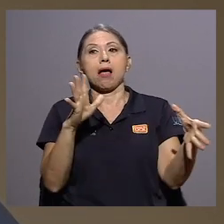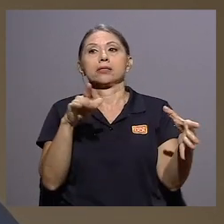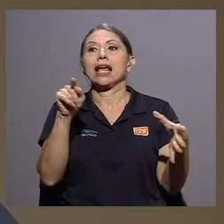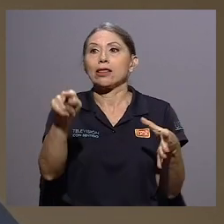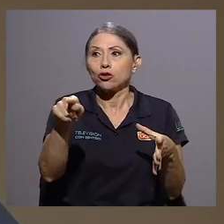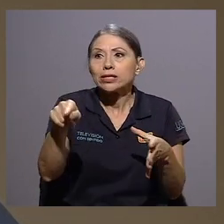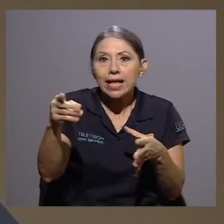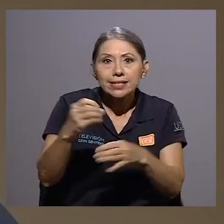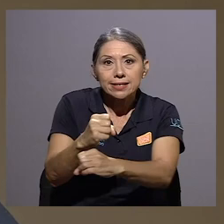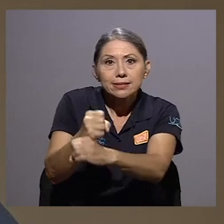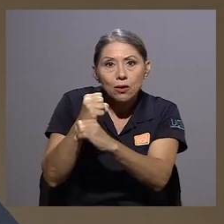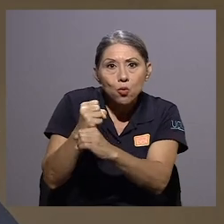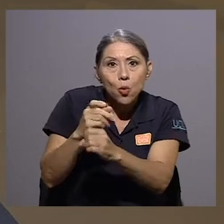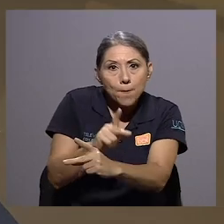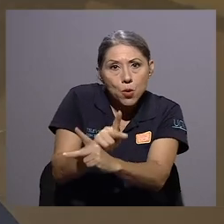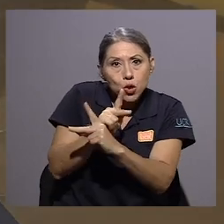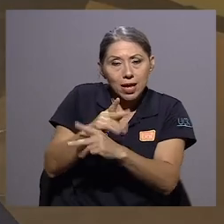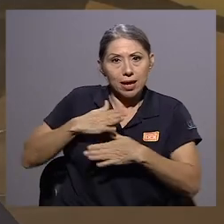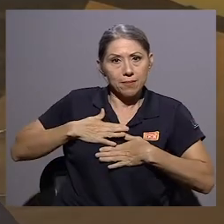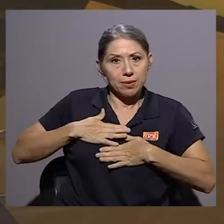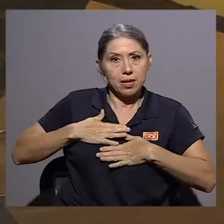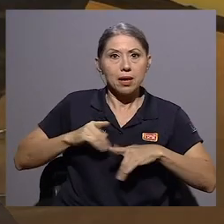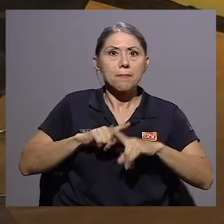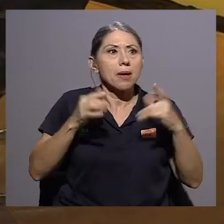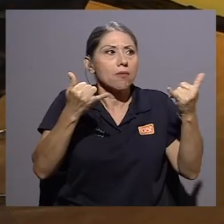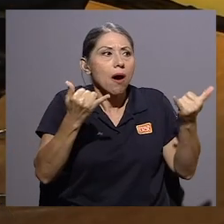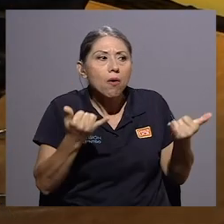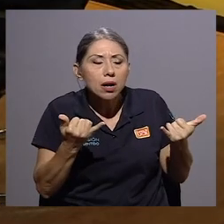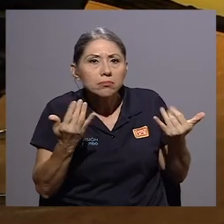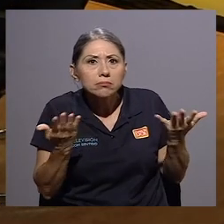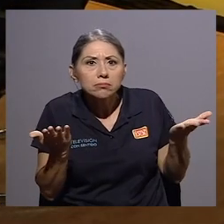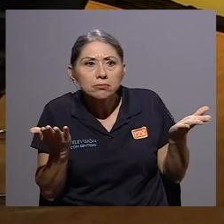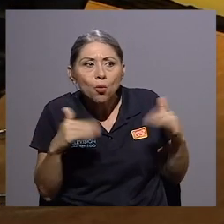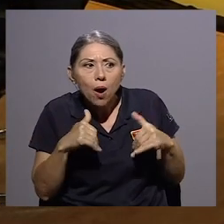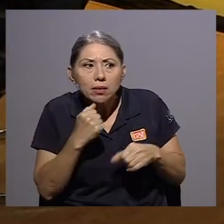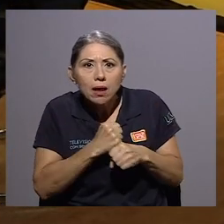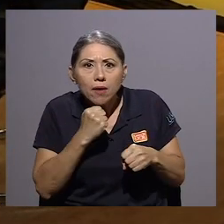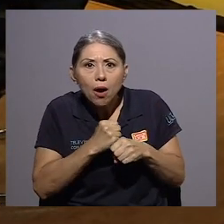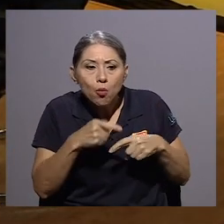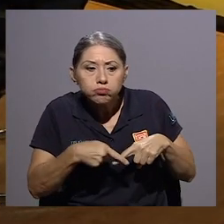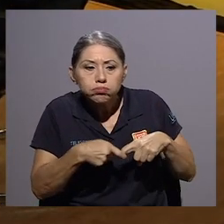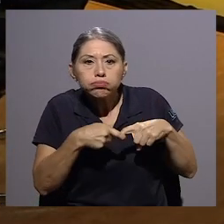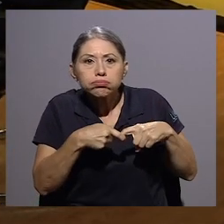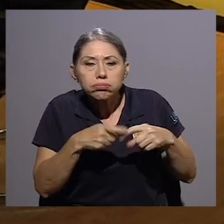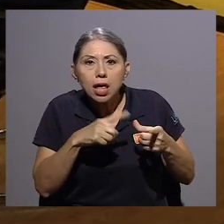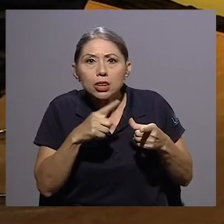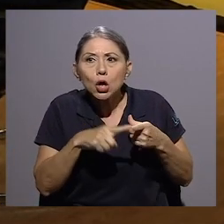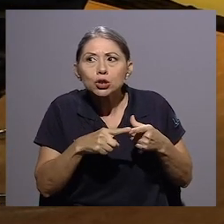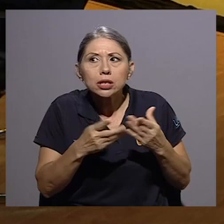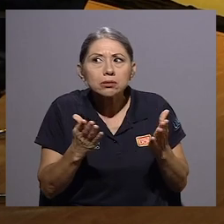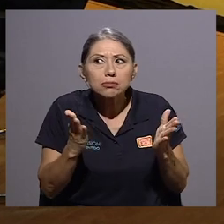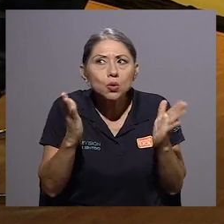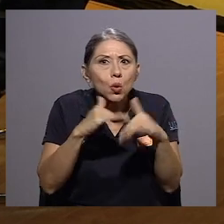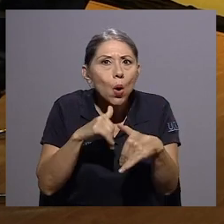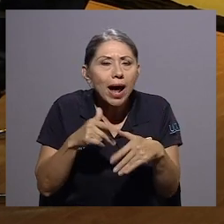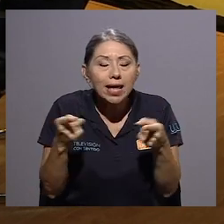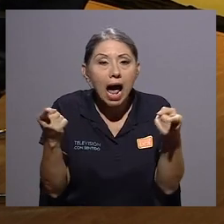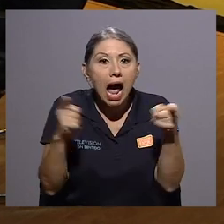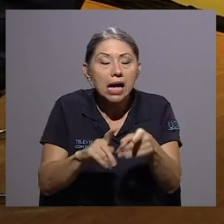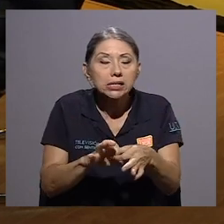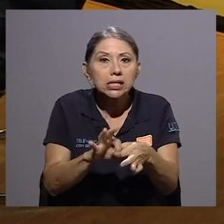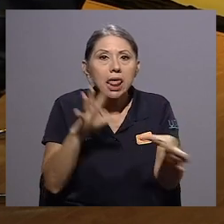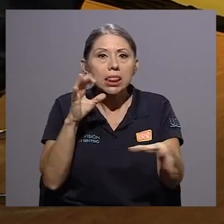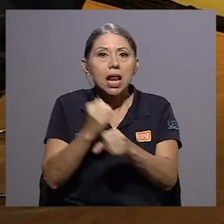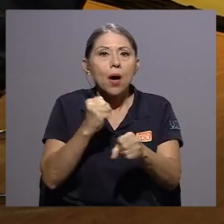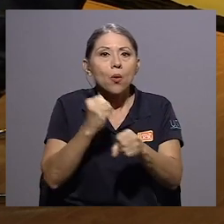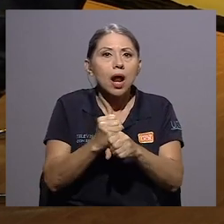laboral yo voy a estar cubierto, pero aquí no hay trabajo y, consecuentemente,